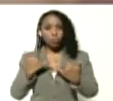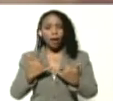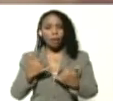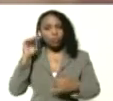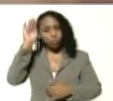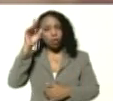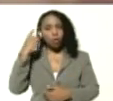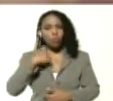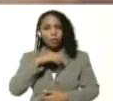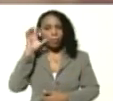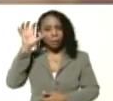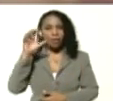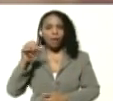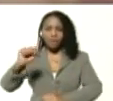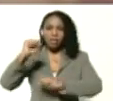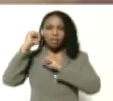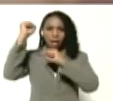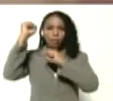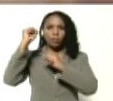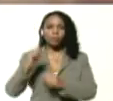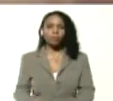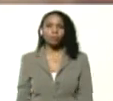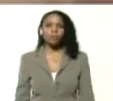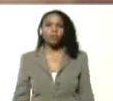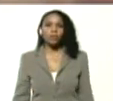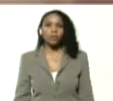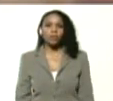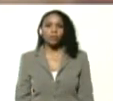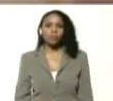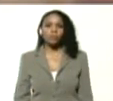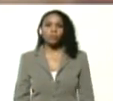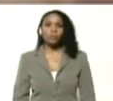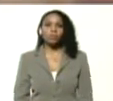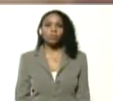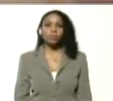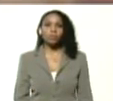nuestra patria, presidente. venceremos. Bueno, Angel,